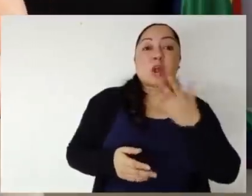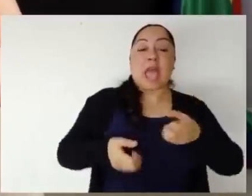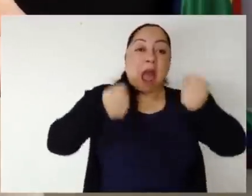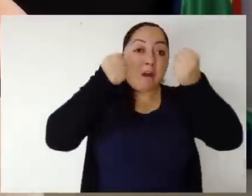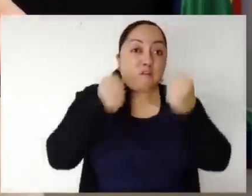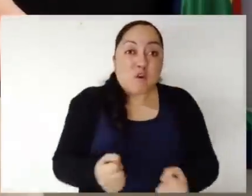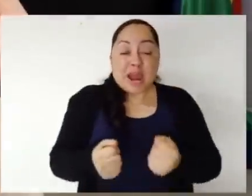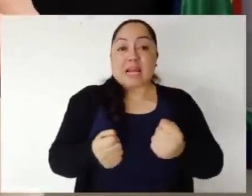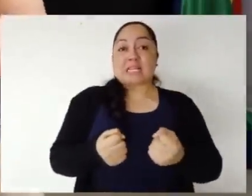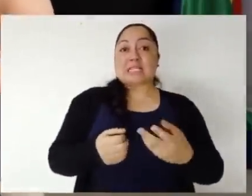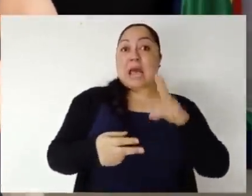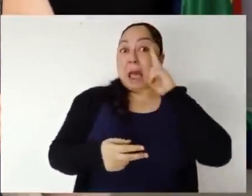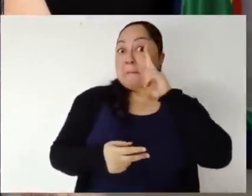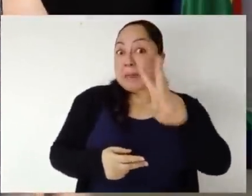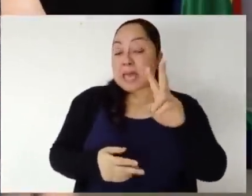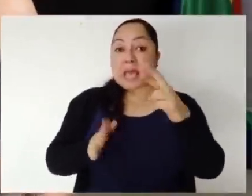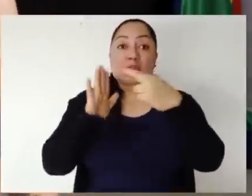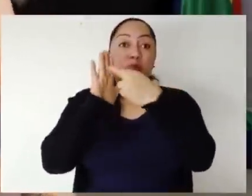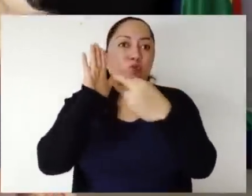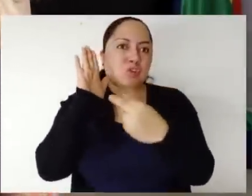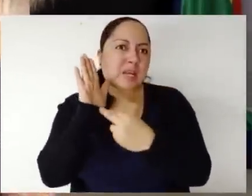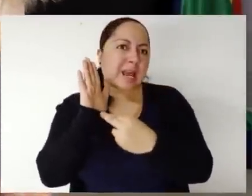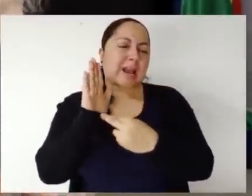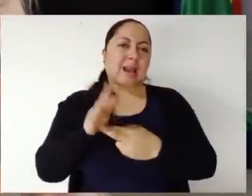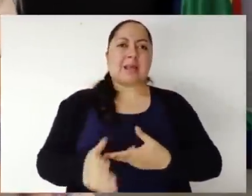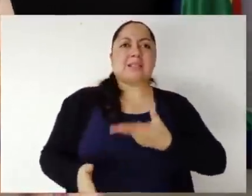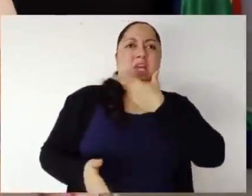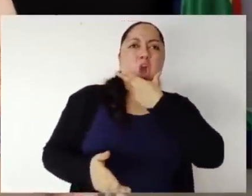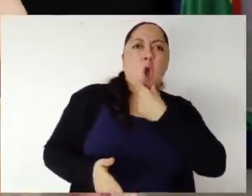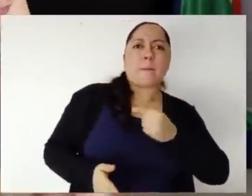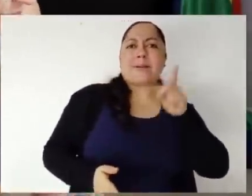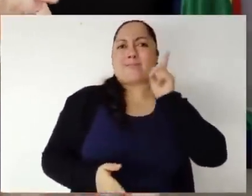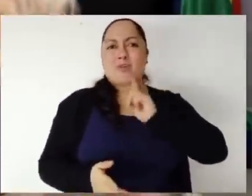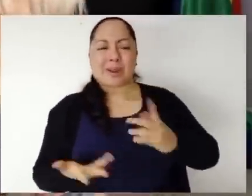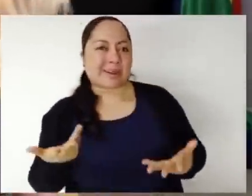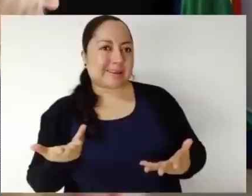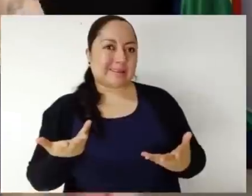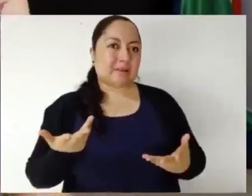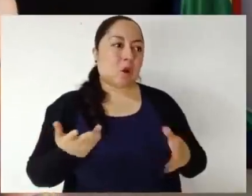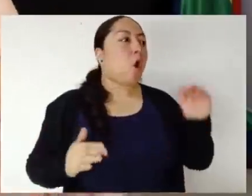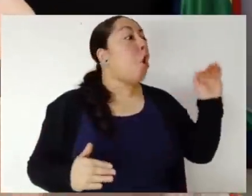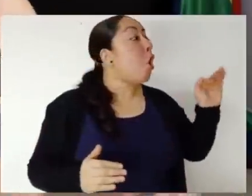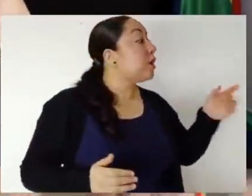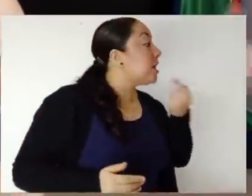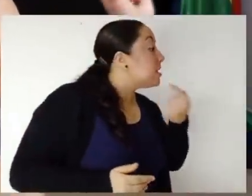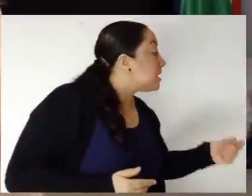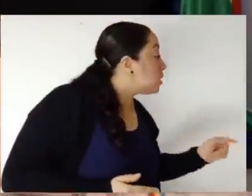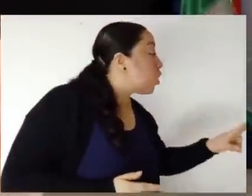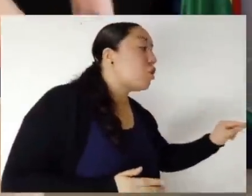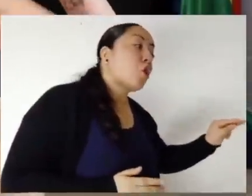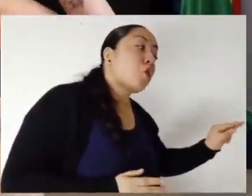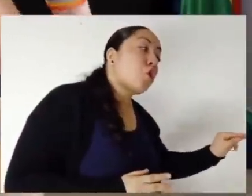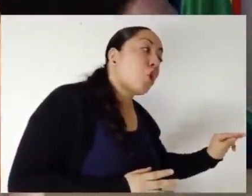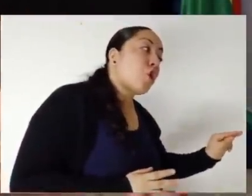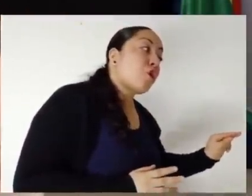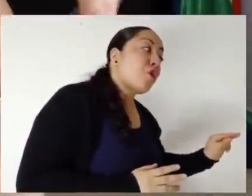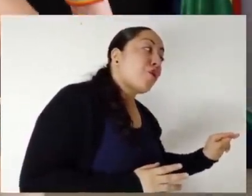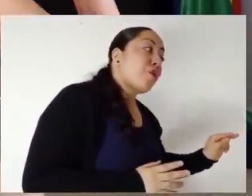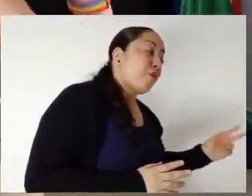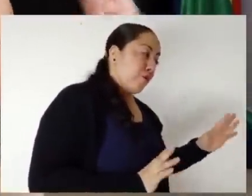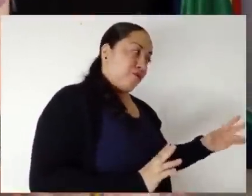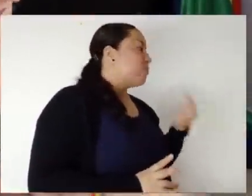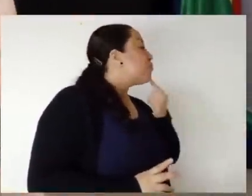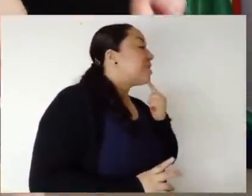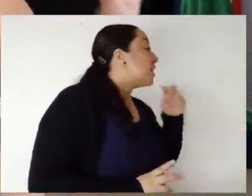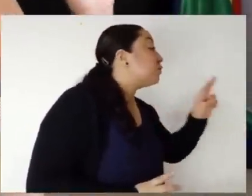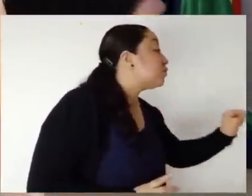mis niños tus reglas del género y Carlos. No, Carlos, no suelta esa muñeca, Carlos. Ven, ven en casa. Solamente jugamos con